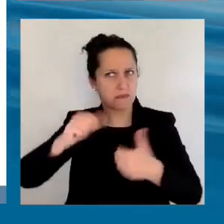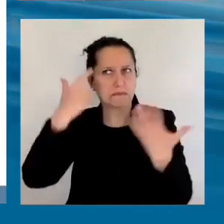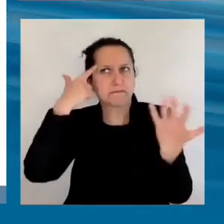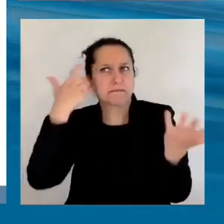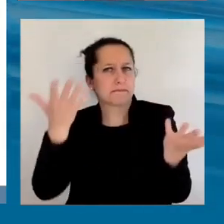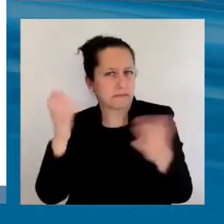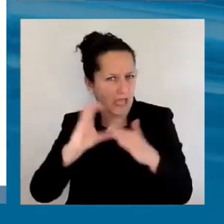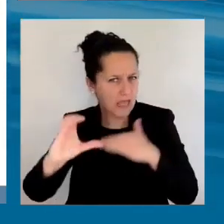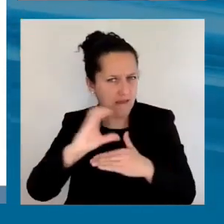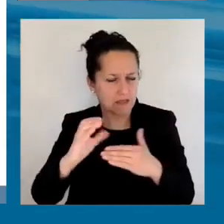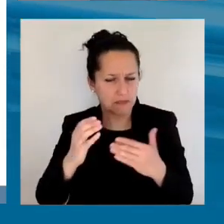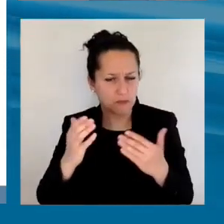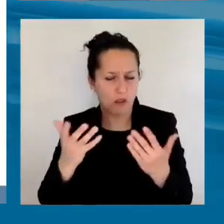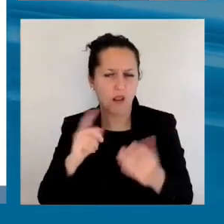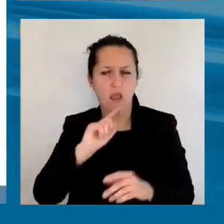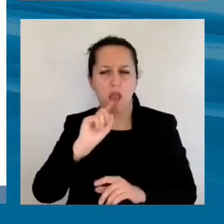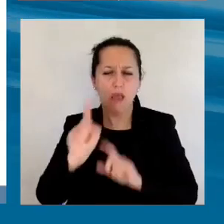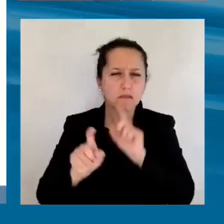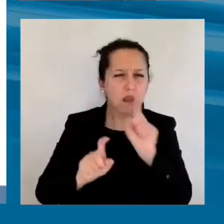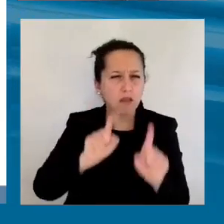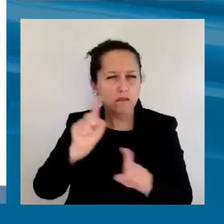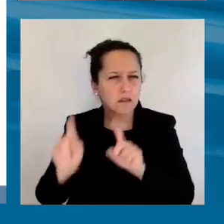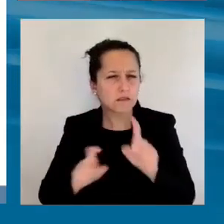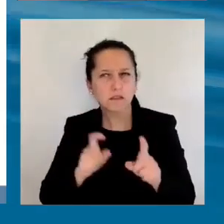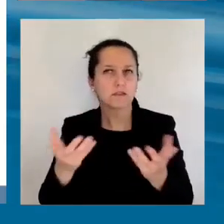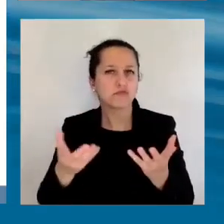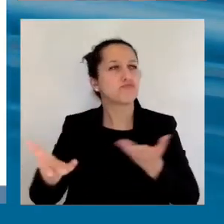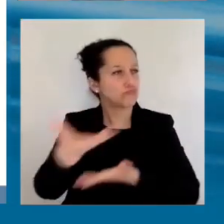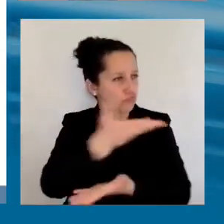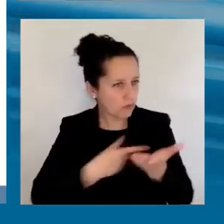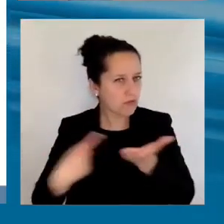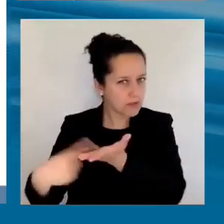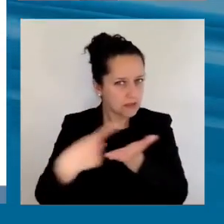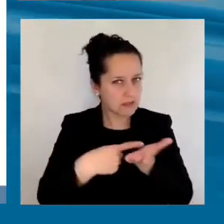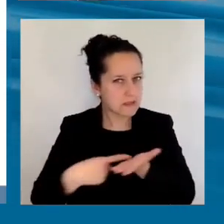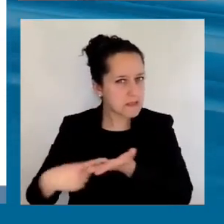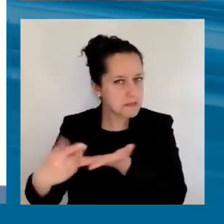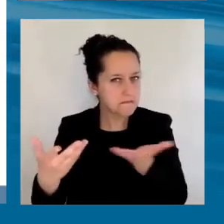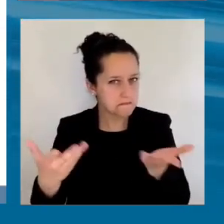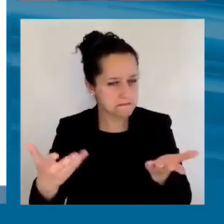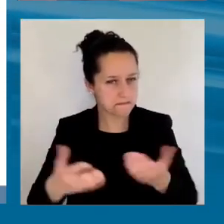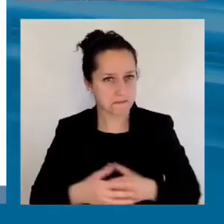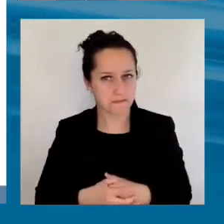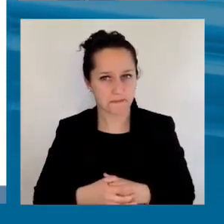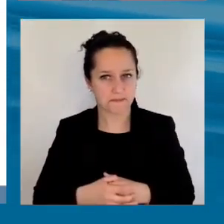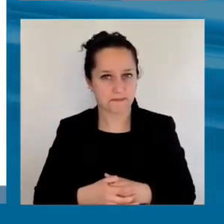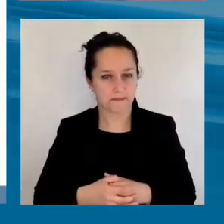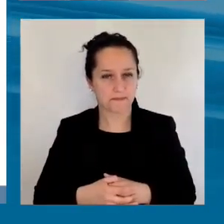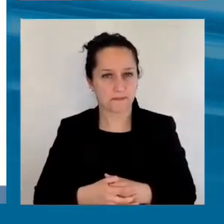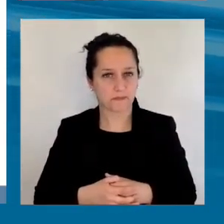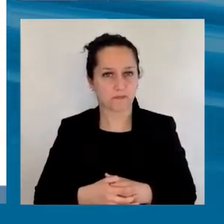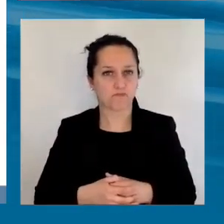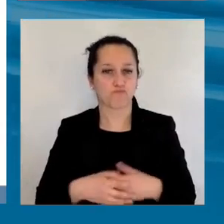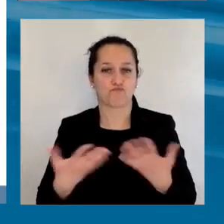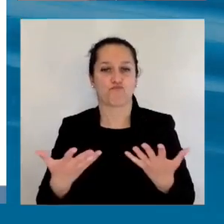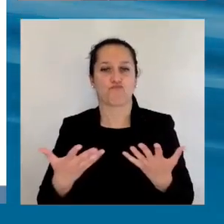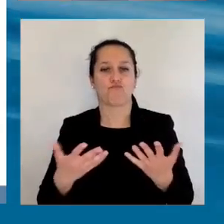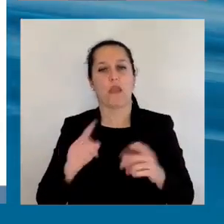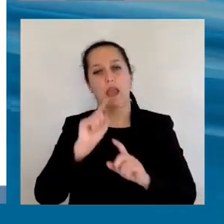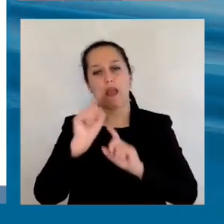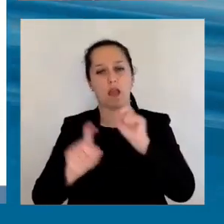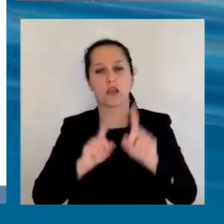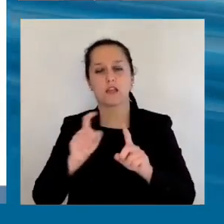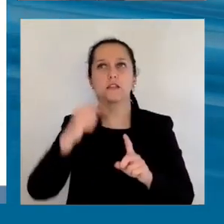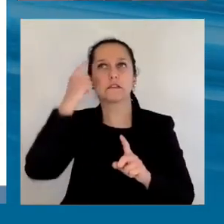que esperamos que sean preguntas relevantes para la reflexión y la conversación. damos algunas respuestas, pero más que todo es reflexionar